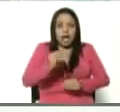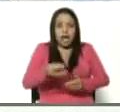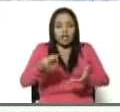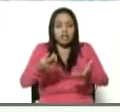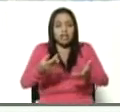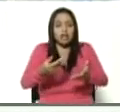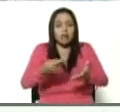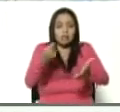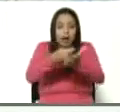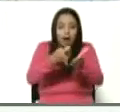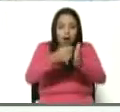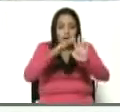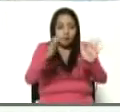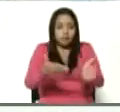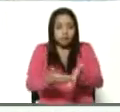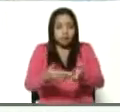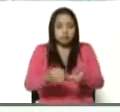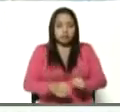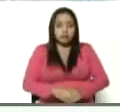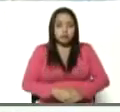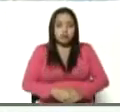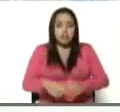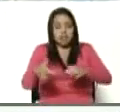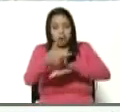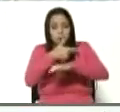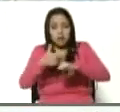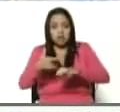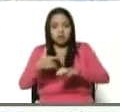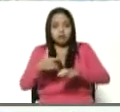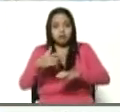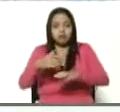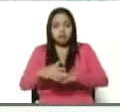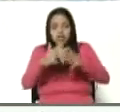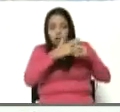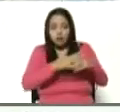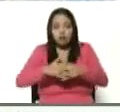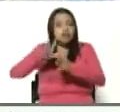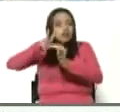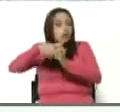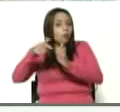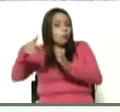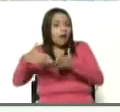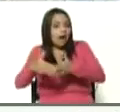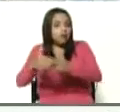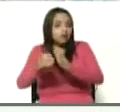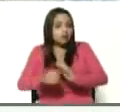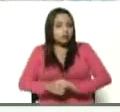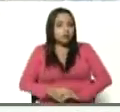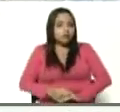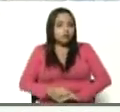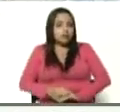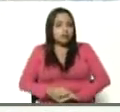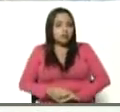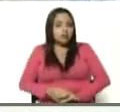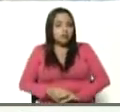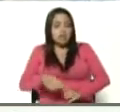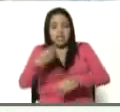traer gasolina y se los llevó el gobierno anterior de Estados Unidos. Se los robó, los remató y se agarraron la plata.